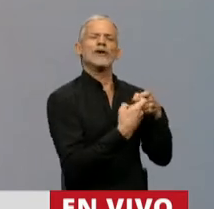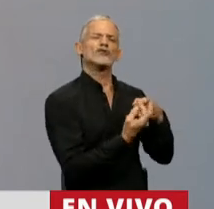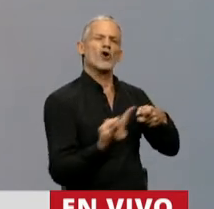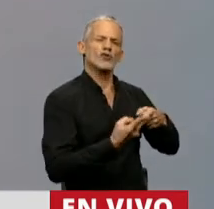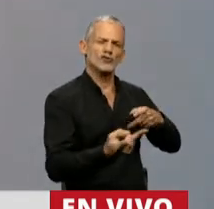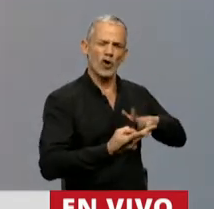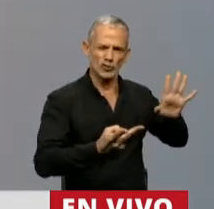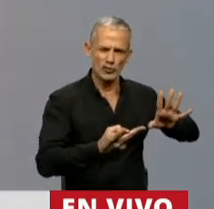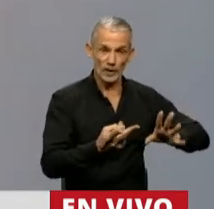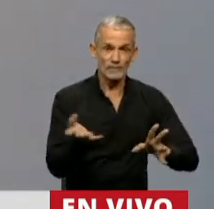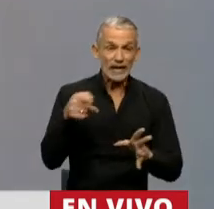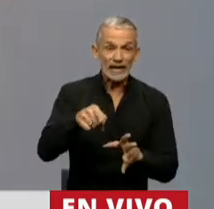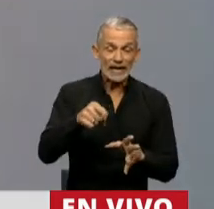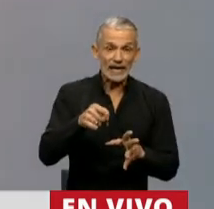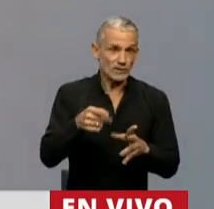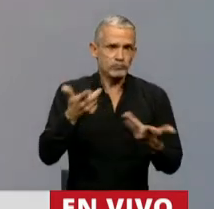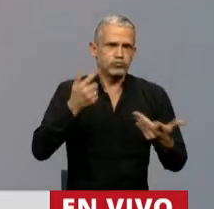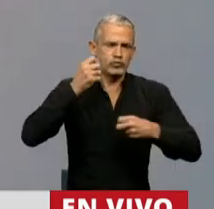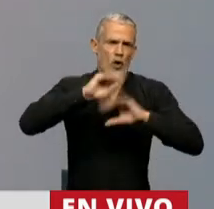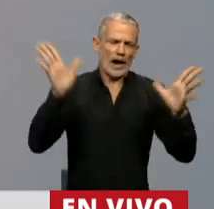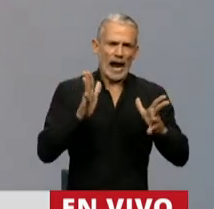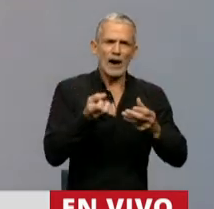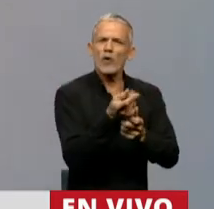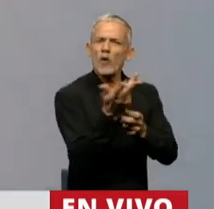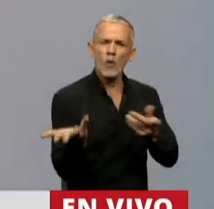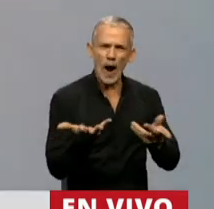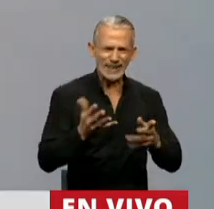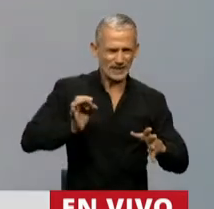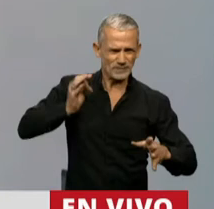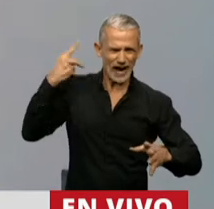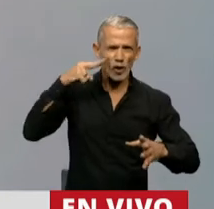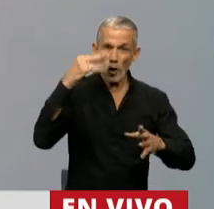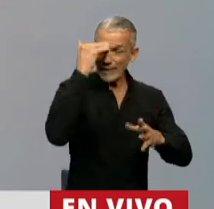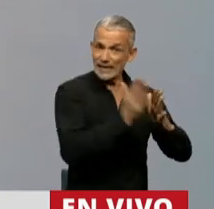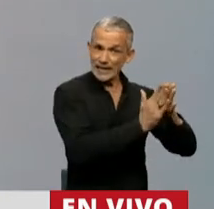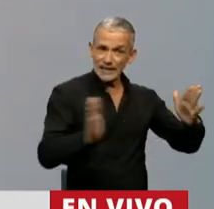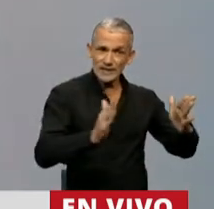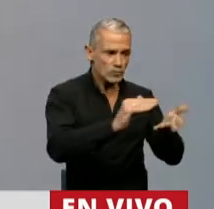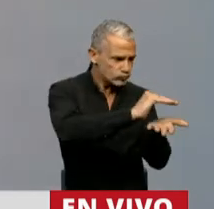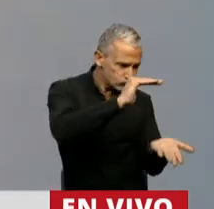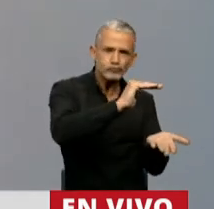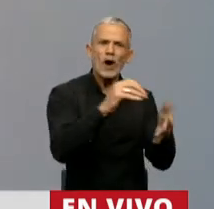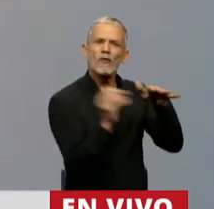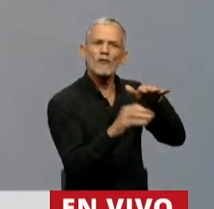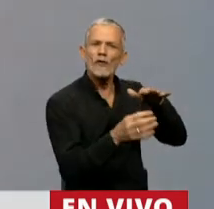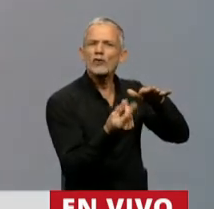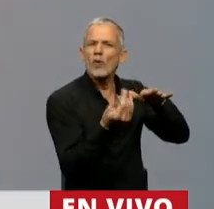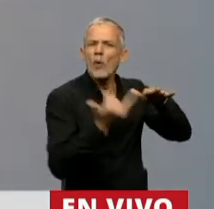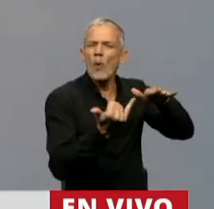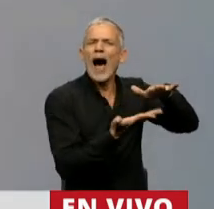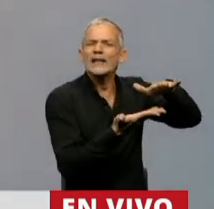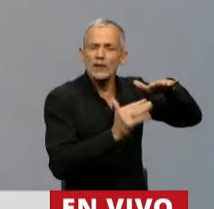nuevos, señor presidente, son elocuentes. A fines del 2015, el Fondo de Garantía